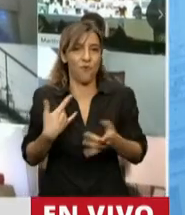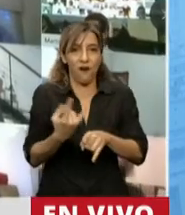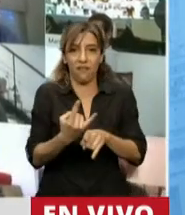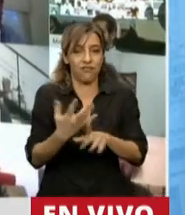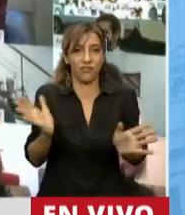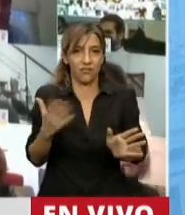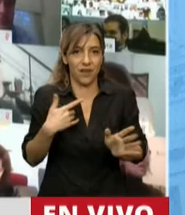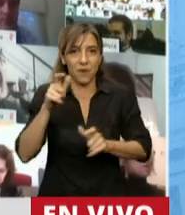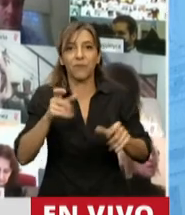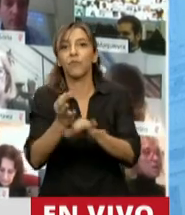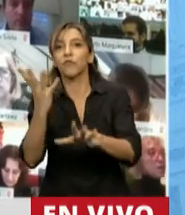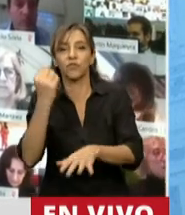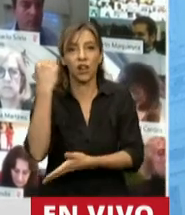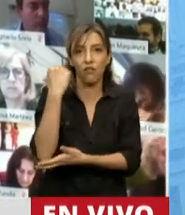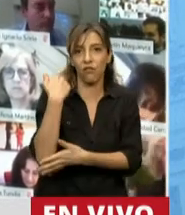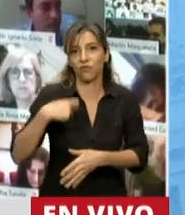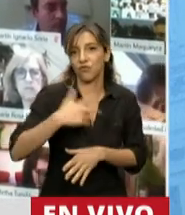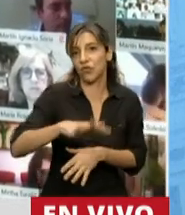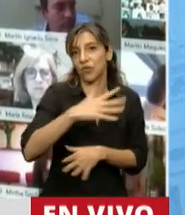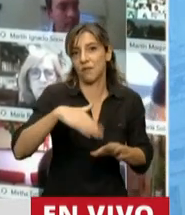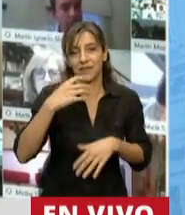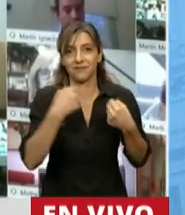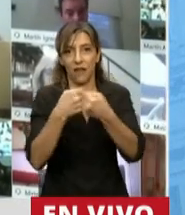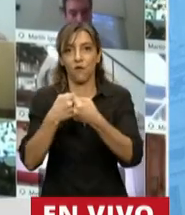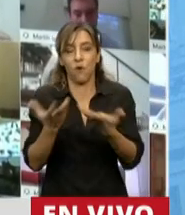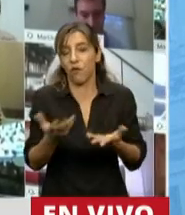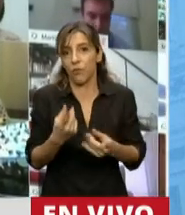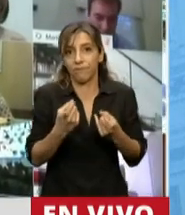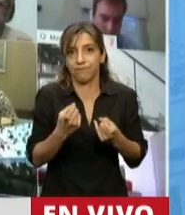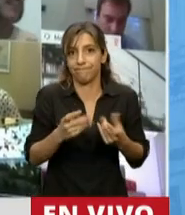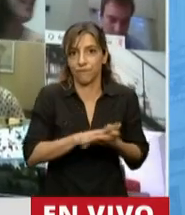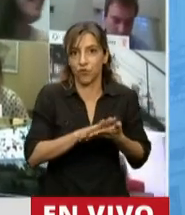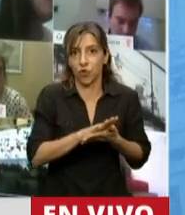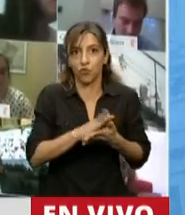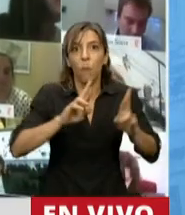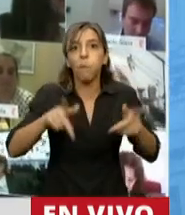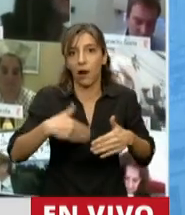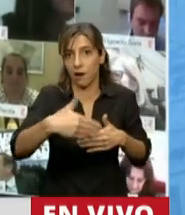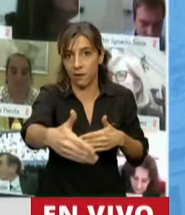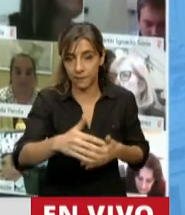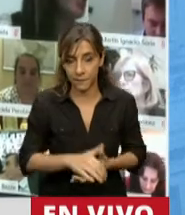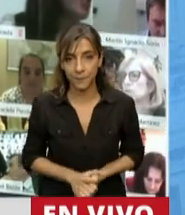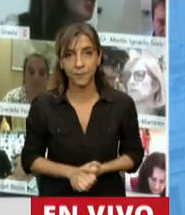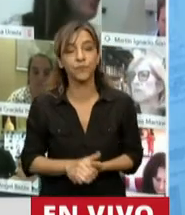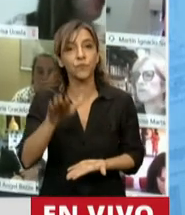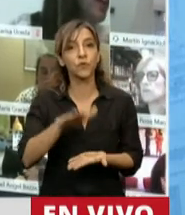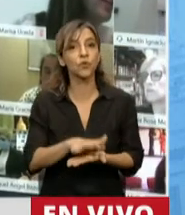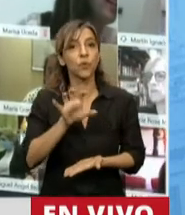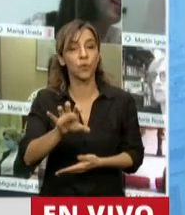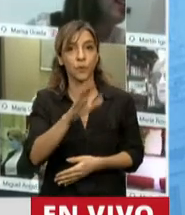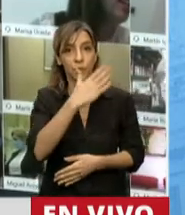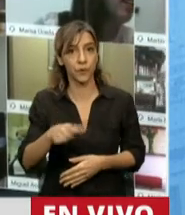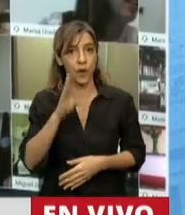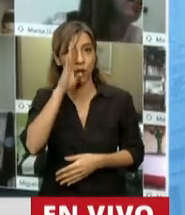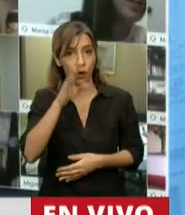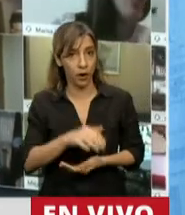económicos del país, ¿no es cierto? Con respecto a cuestiones puntuales que tienen que ver con mi provincia de Río Negro, no puedo